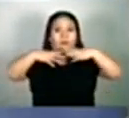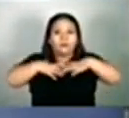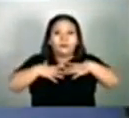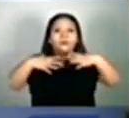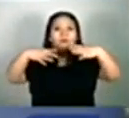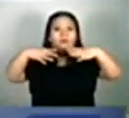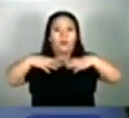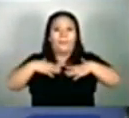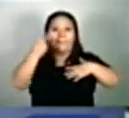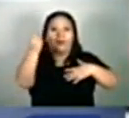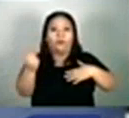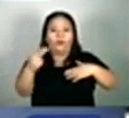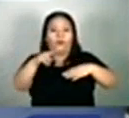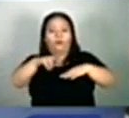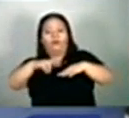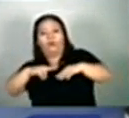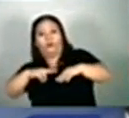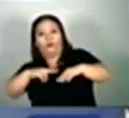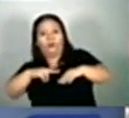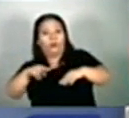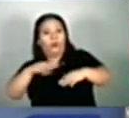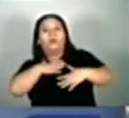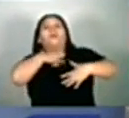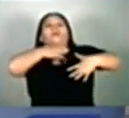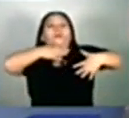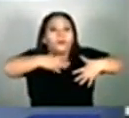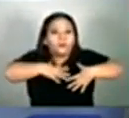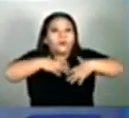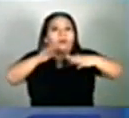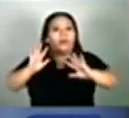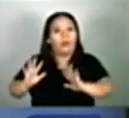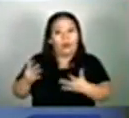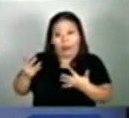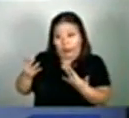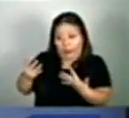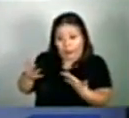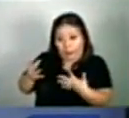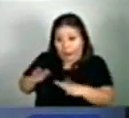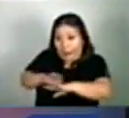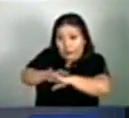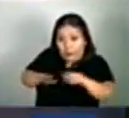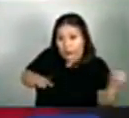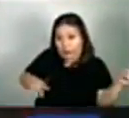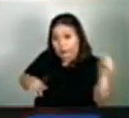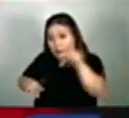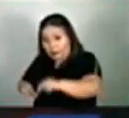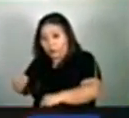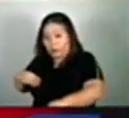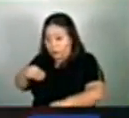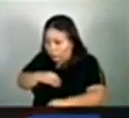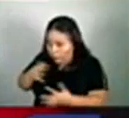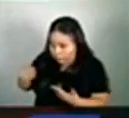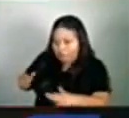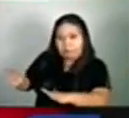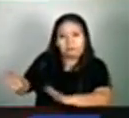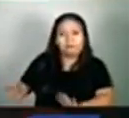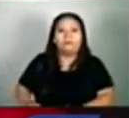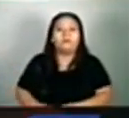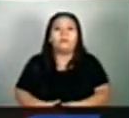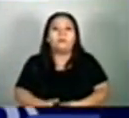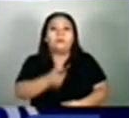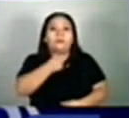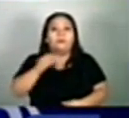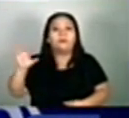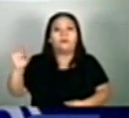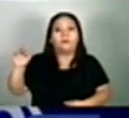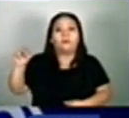colocar a la persona de costado para evitar que se asfixie y esperar con el afectado hasta que lleguen los equipos de emergencias. Fernando